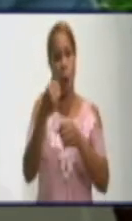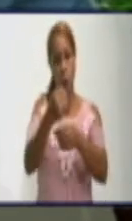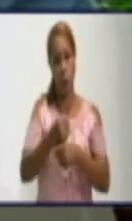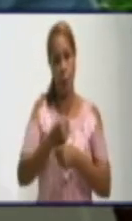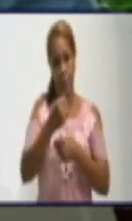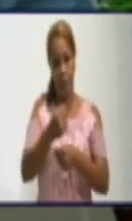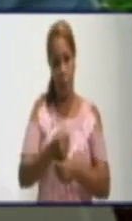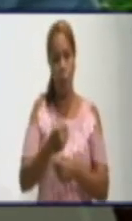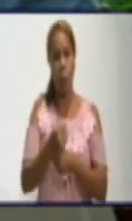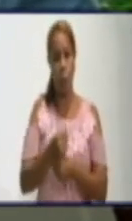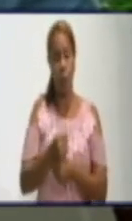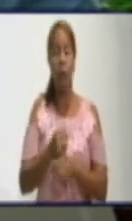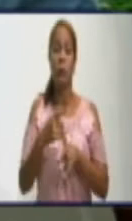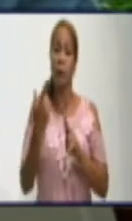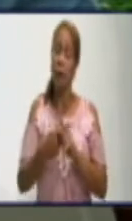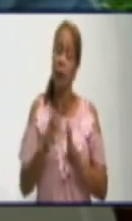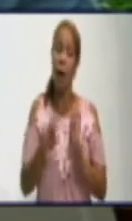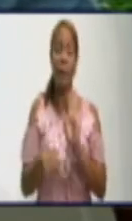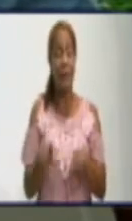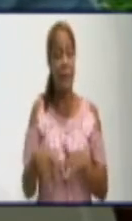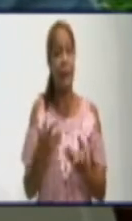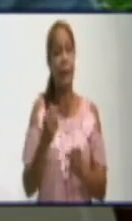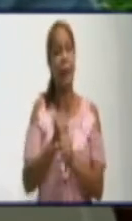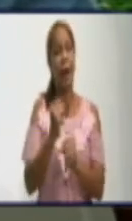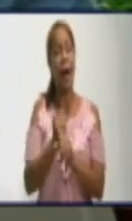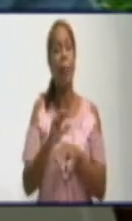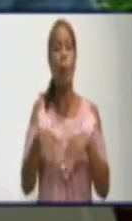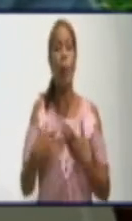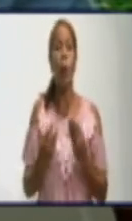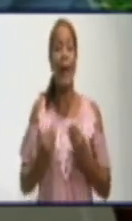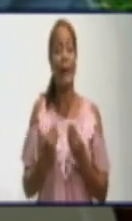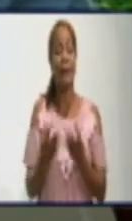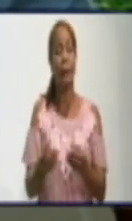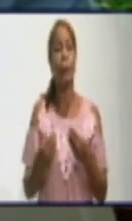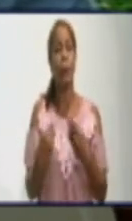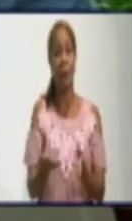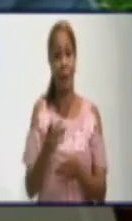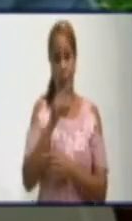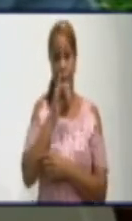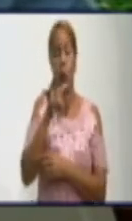disponibilidad de combustible y nosotros hemos ido prestando este servicio.